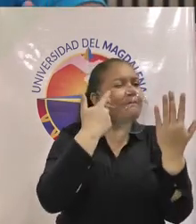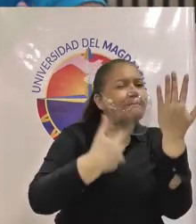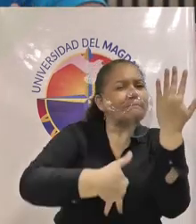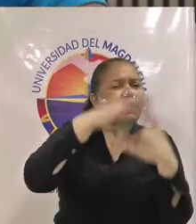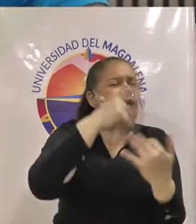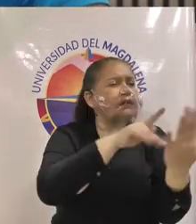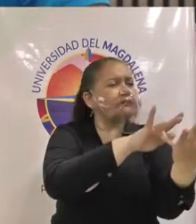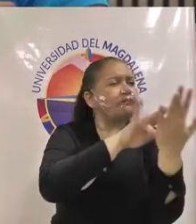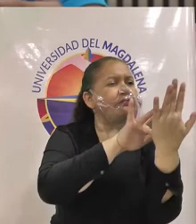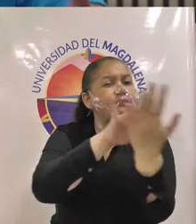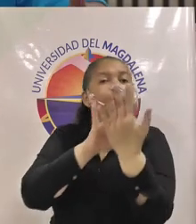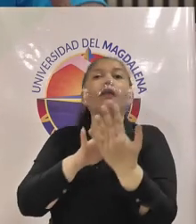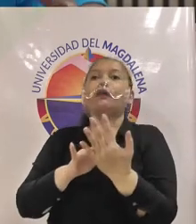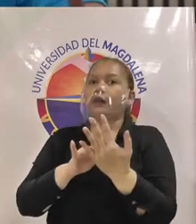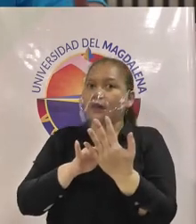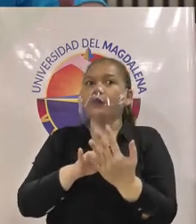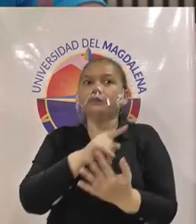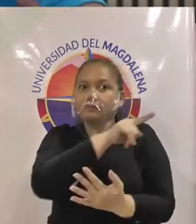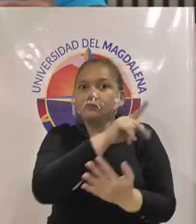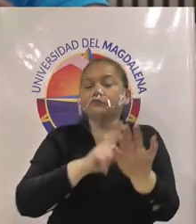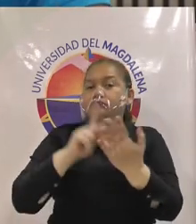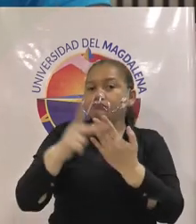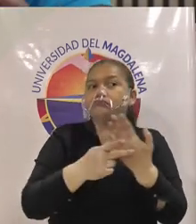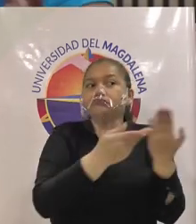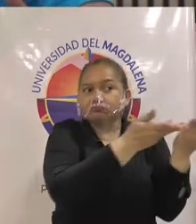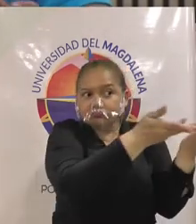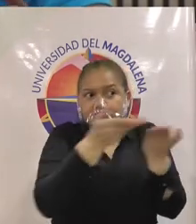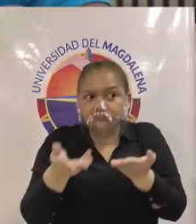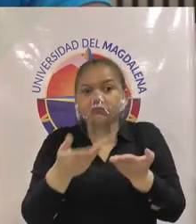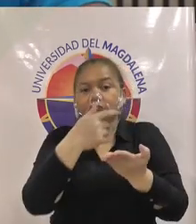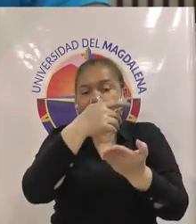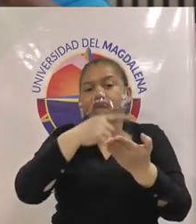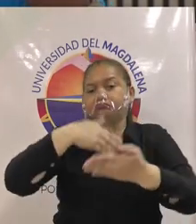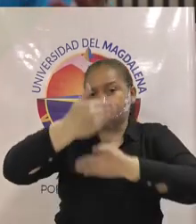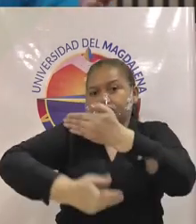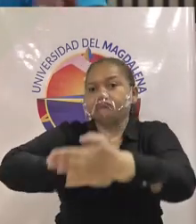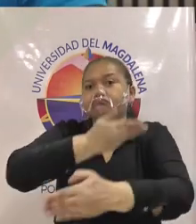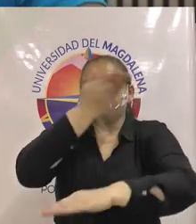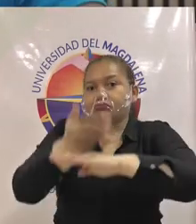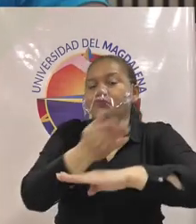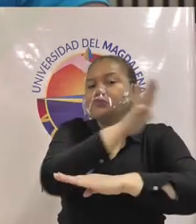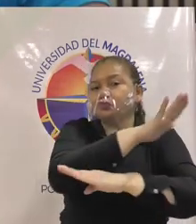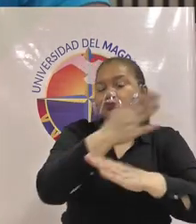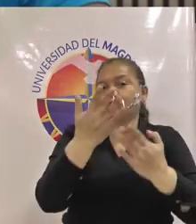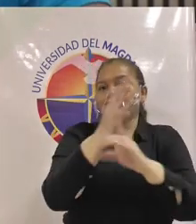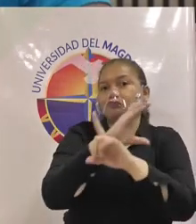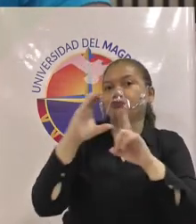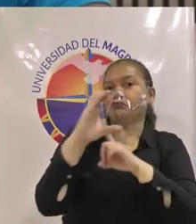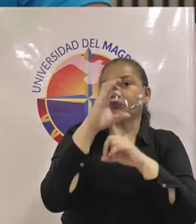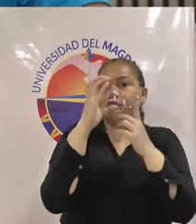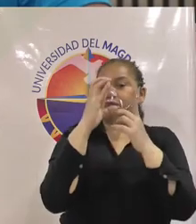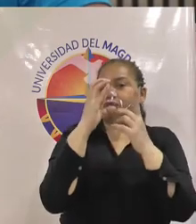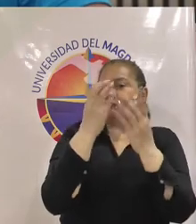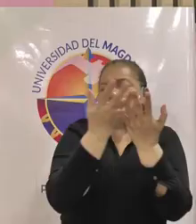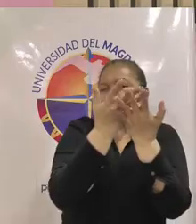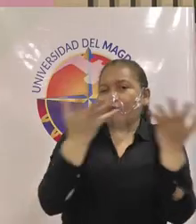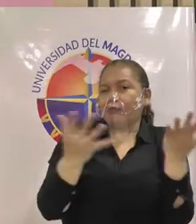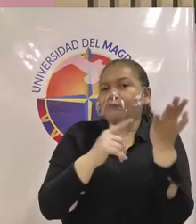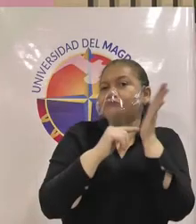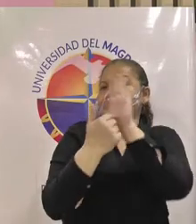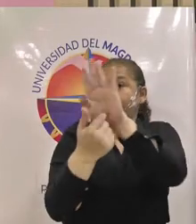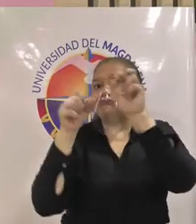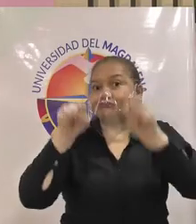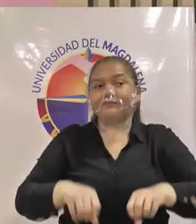en donde las comunidades y los territorios puedan hacer partícipe de estos procesos y de sus riquezas bueno muchas gracias